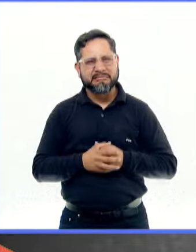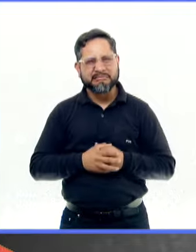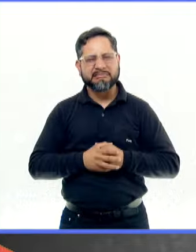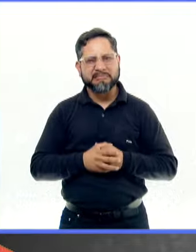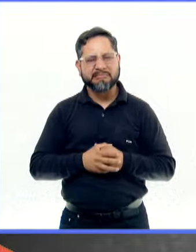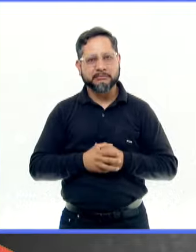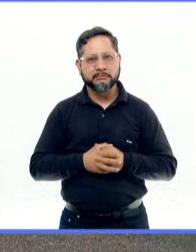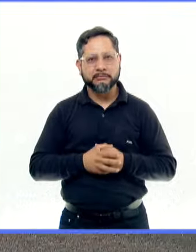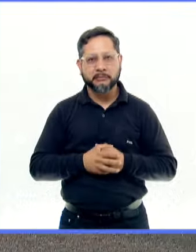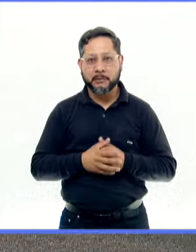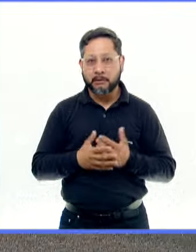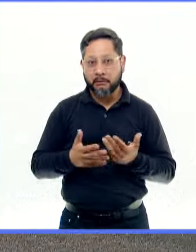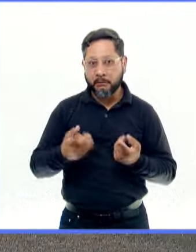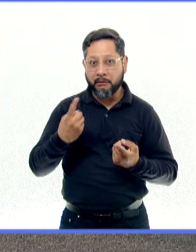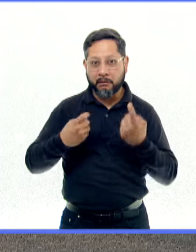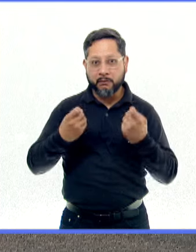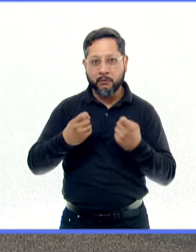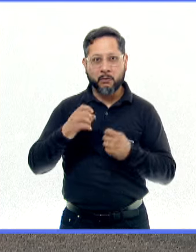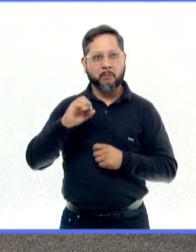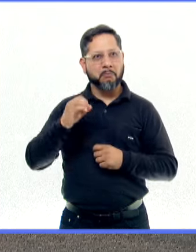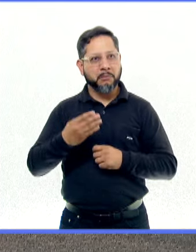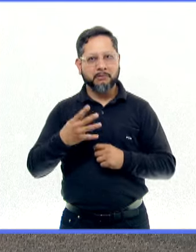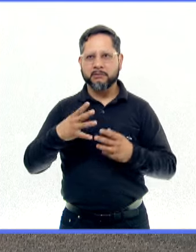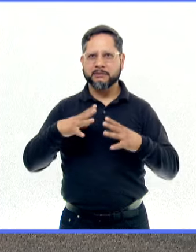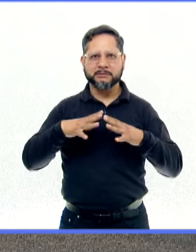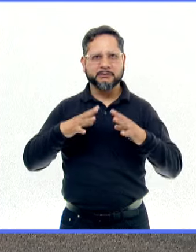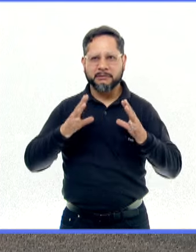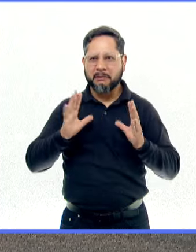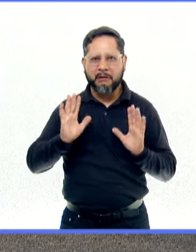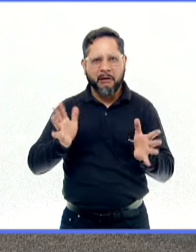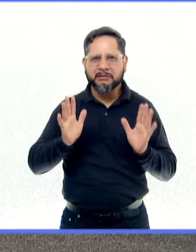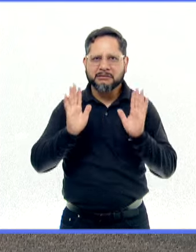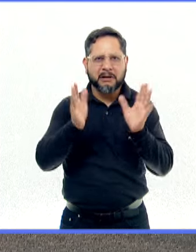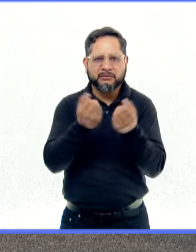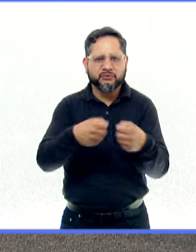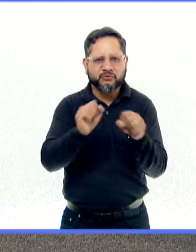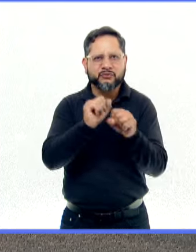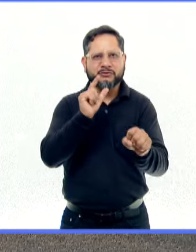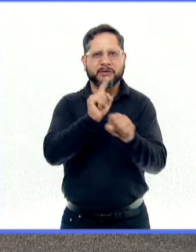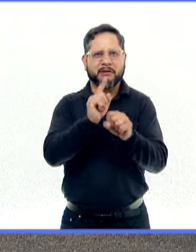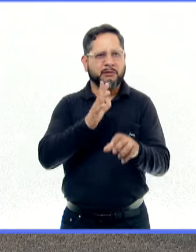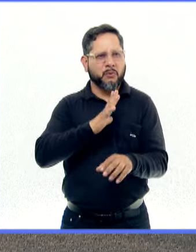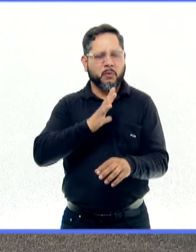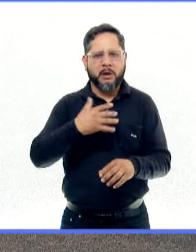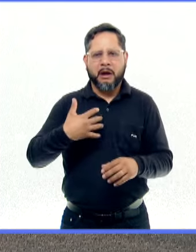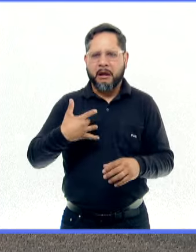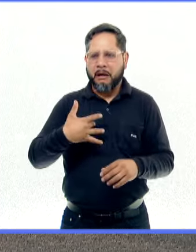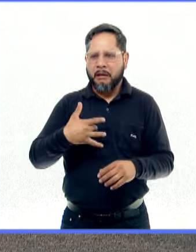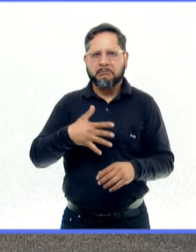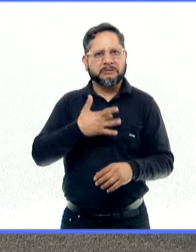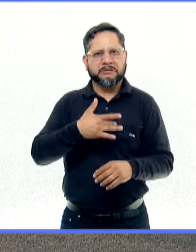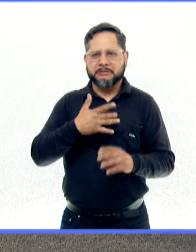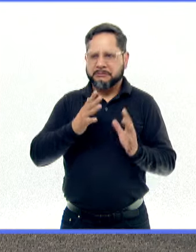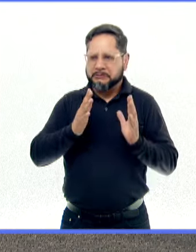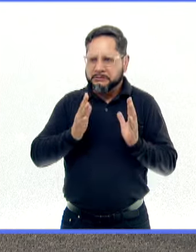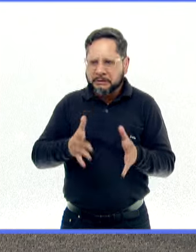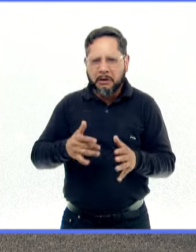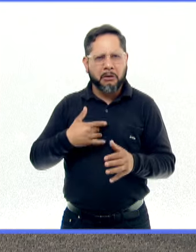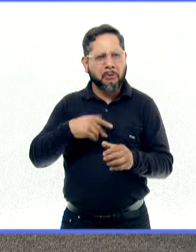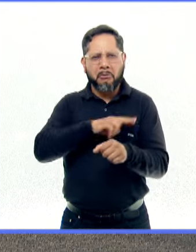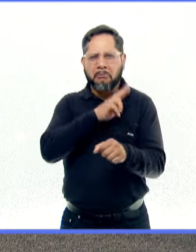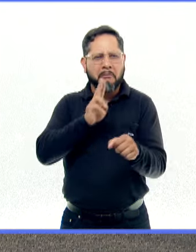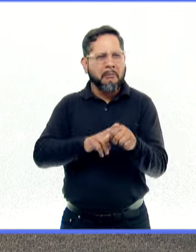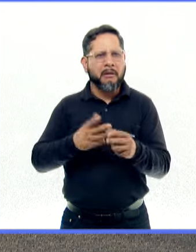como obviedades? Es que justo, ¿no? O parecen obviedades sociales, ¿no? Nosotros damos por implícitas nuestras interacciones sociales. Si veo a